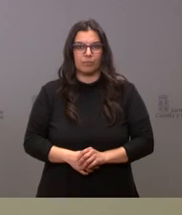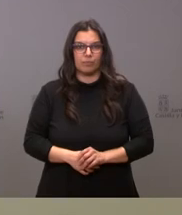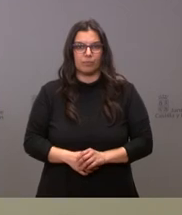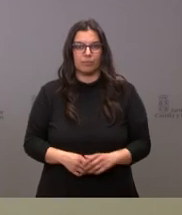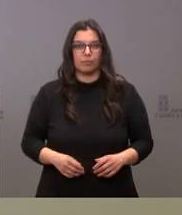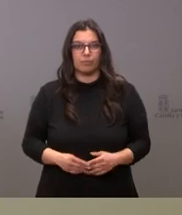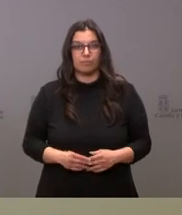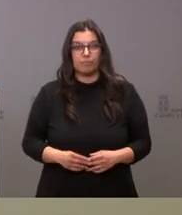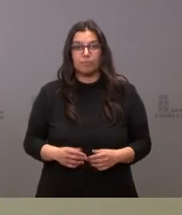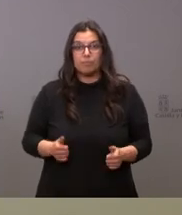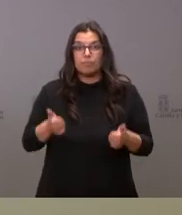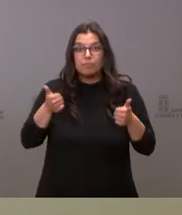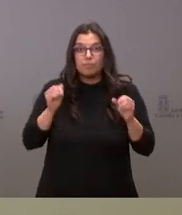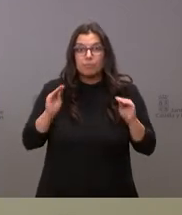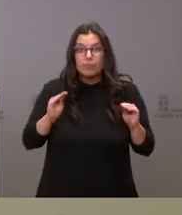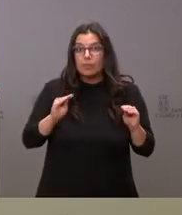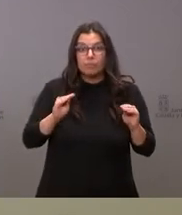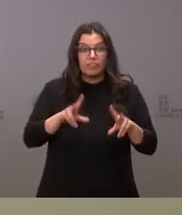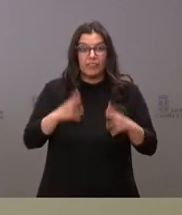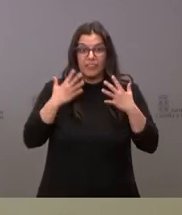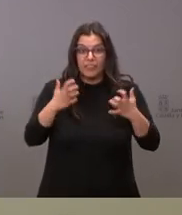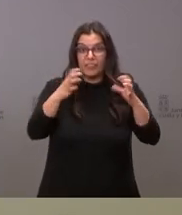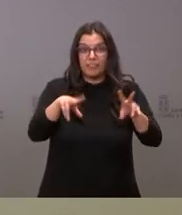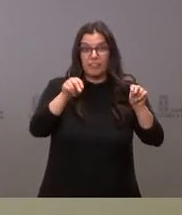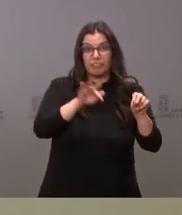¿hay alguna otra pregunta? hoy ya pasamos a las telemáticas